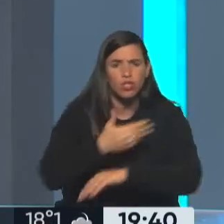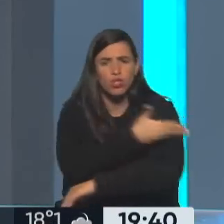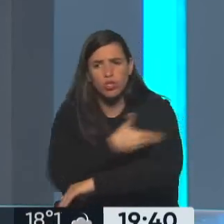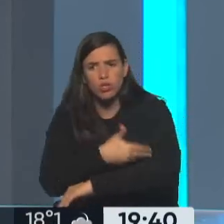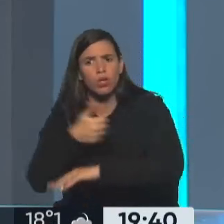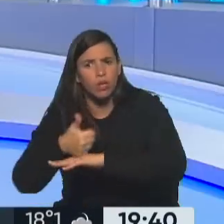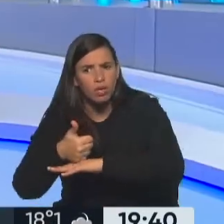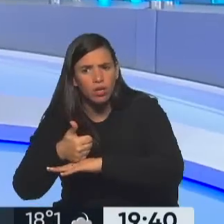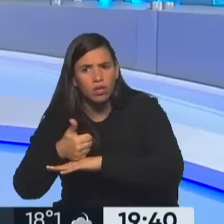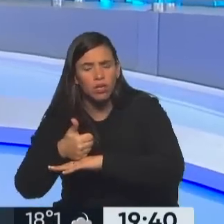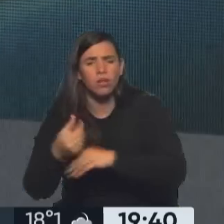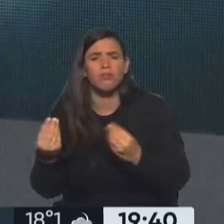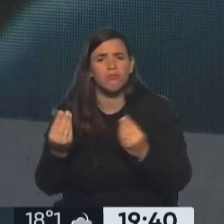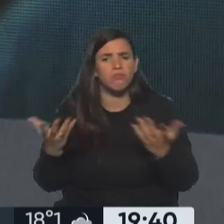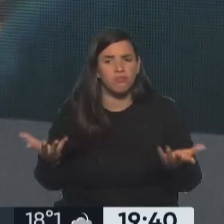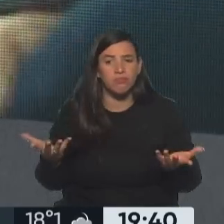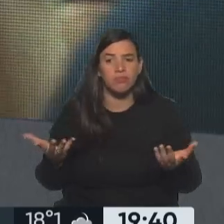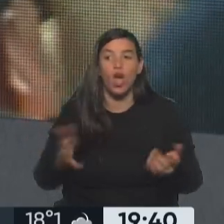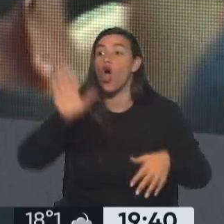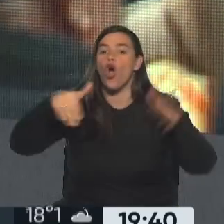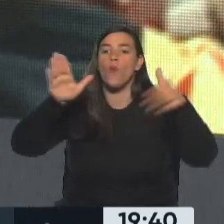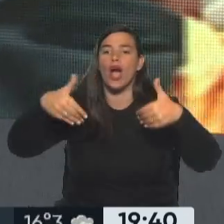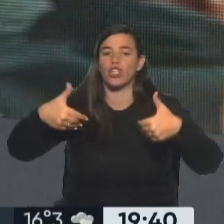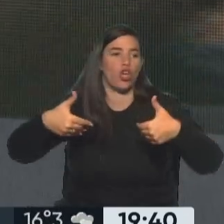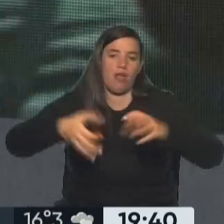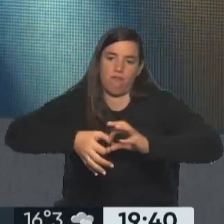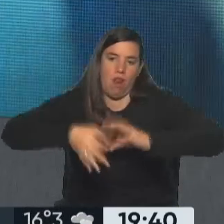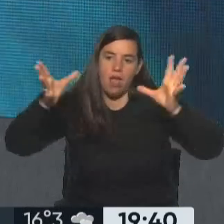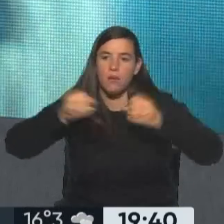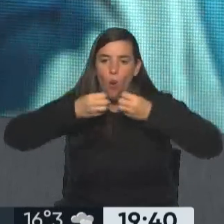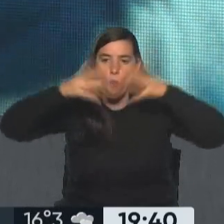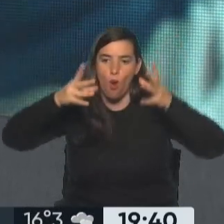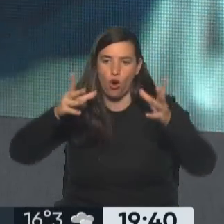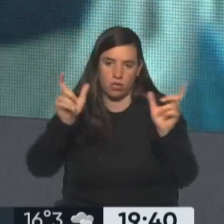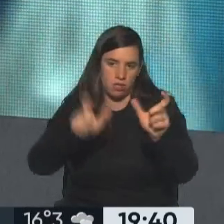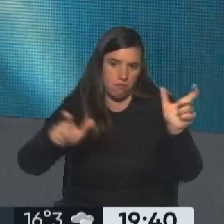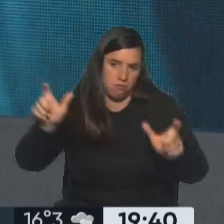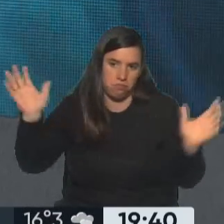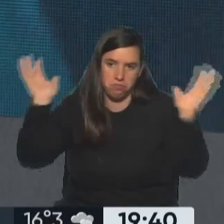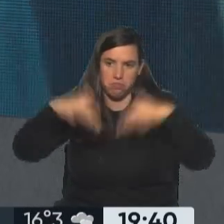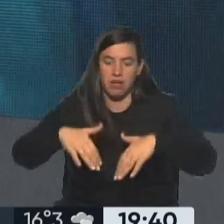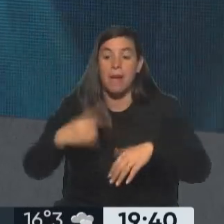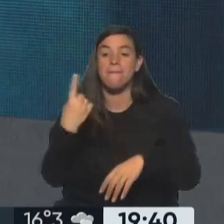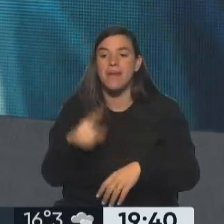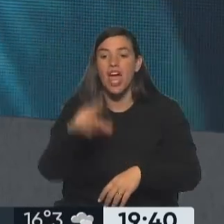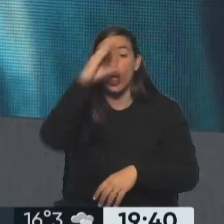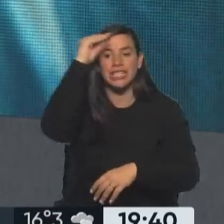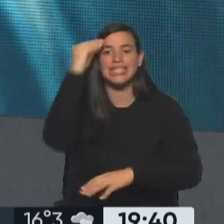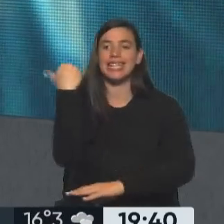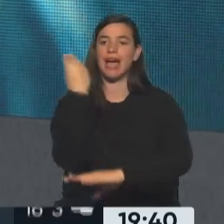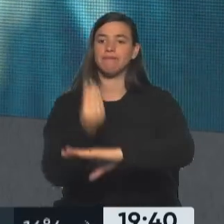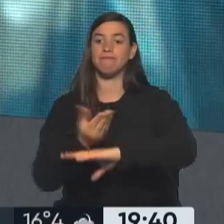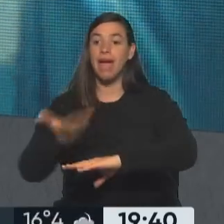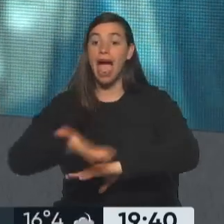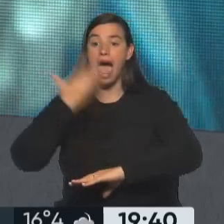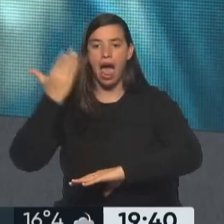ese universo está. Sí, la convocatoria es abierta, puede ir el que quiera, la única oradora va a ser ella. ¿Usted cree que Kicillof puede ser